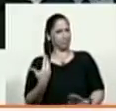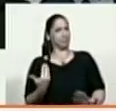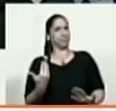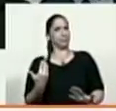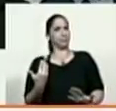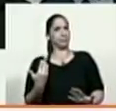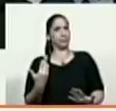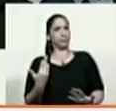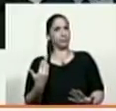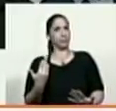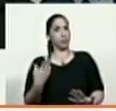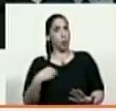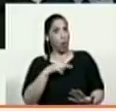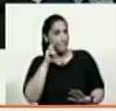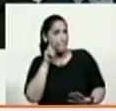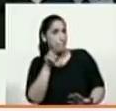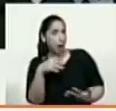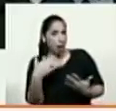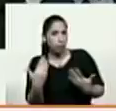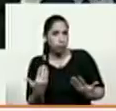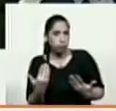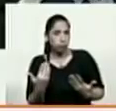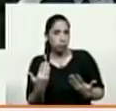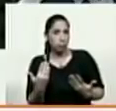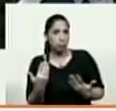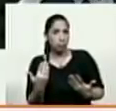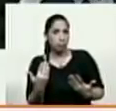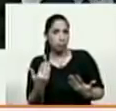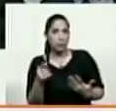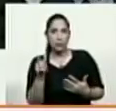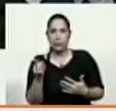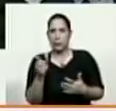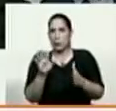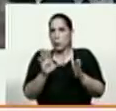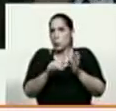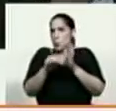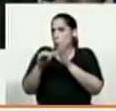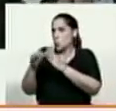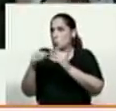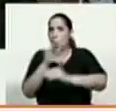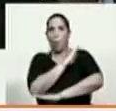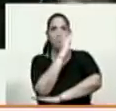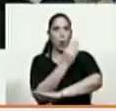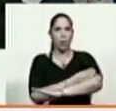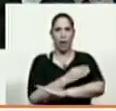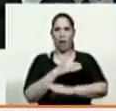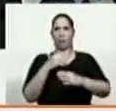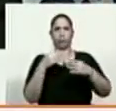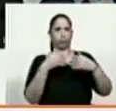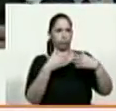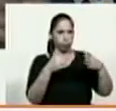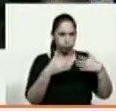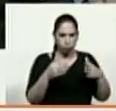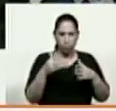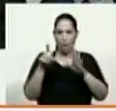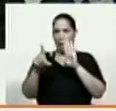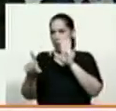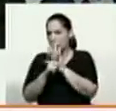es lo que estamos viendo un asalto a todos los poderes públicos nacionales ejecutivos legislativos